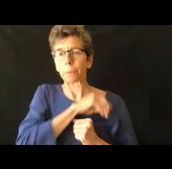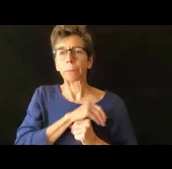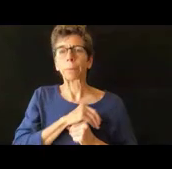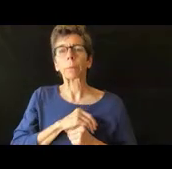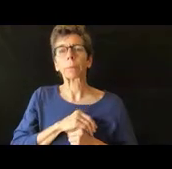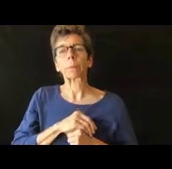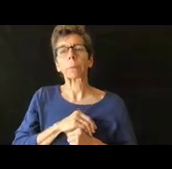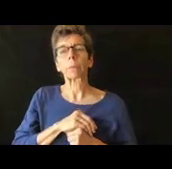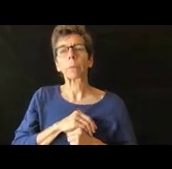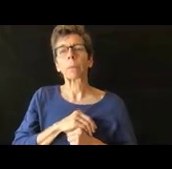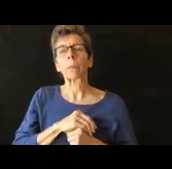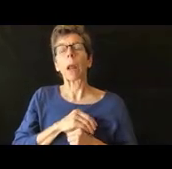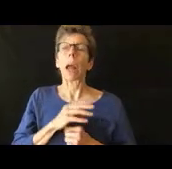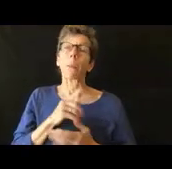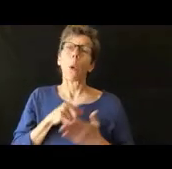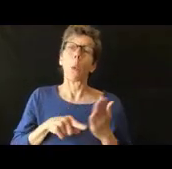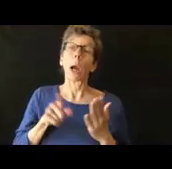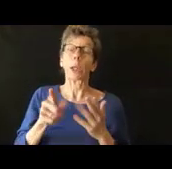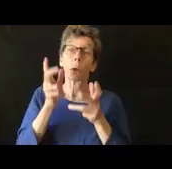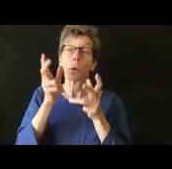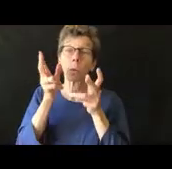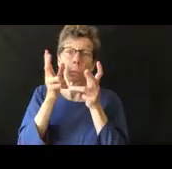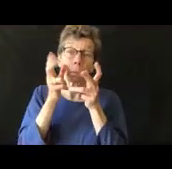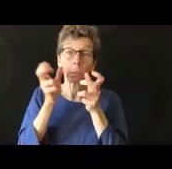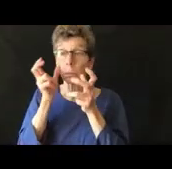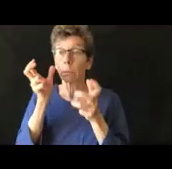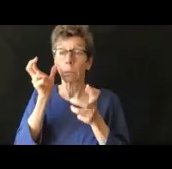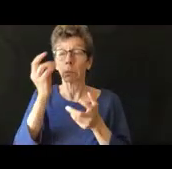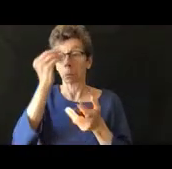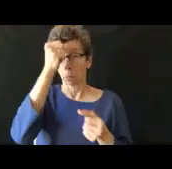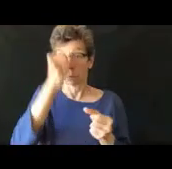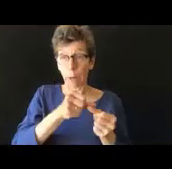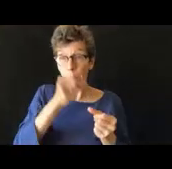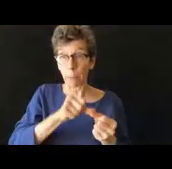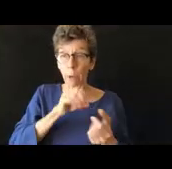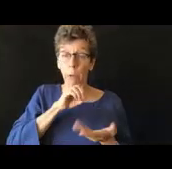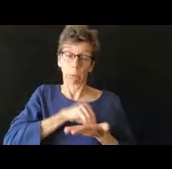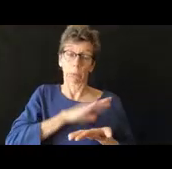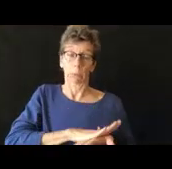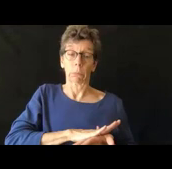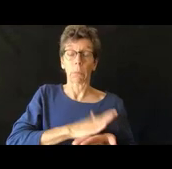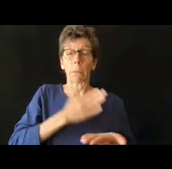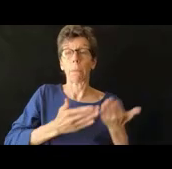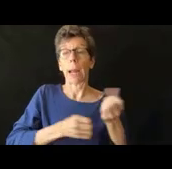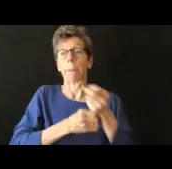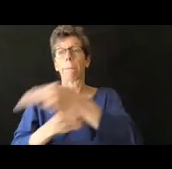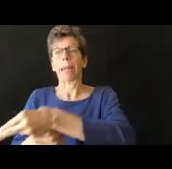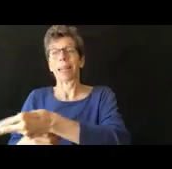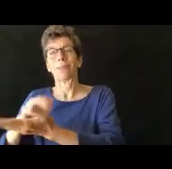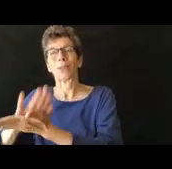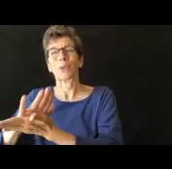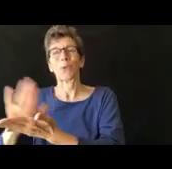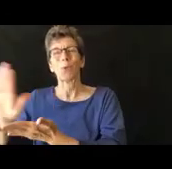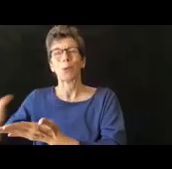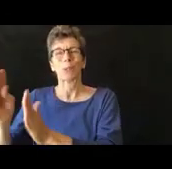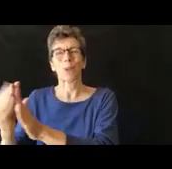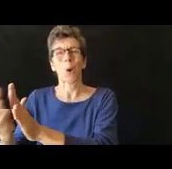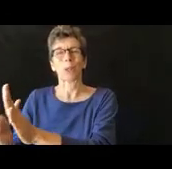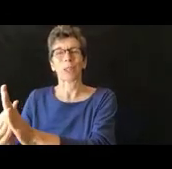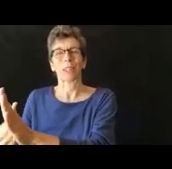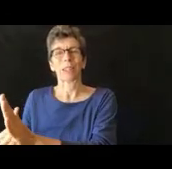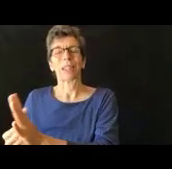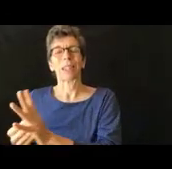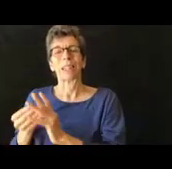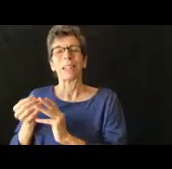no sé nuestros experiencias son mejores que lo que la escuela guarda entonces asegurarse de que en alguna manera si no pueden